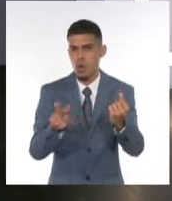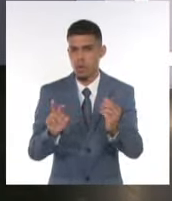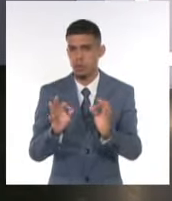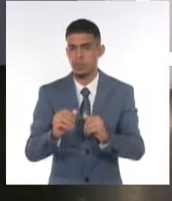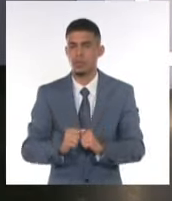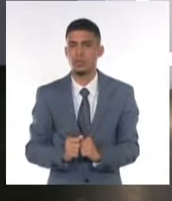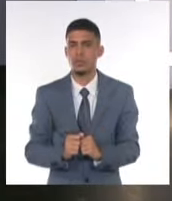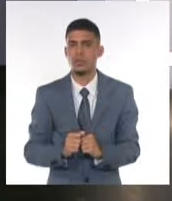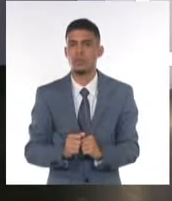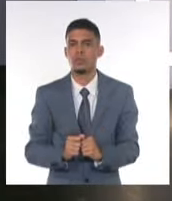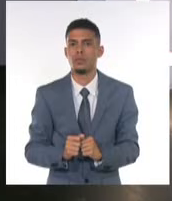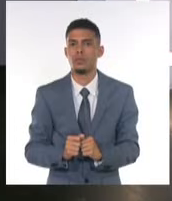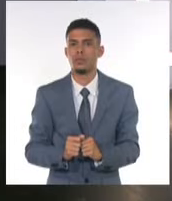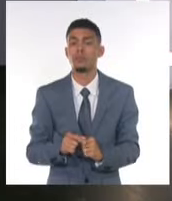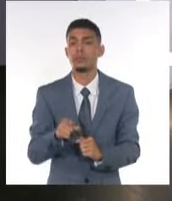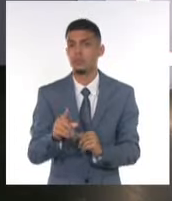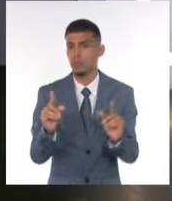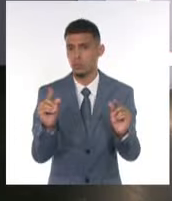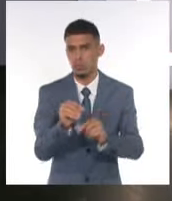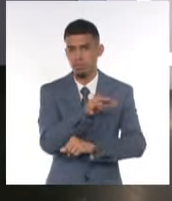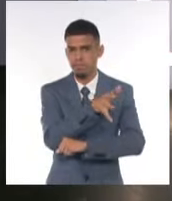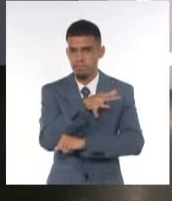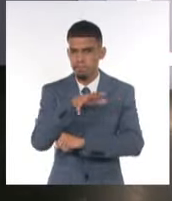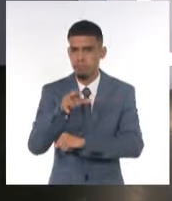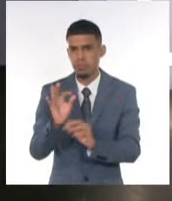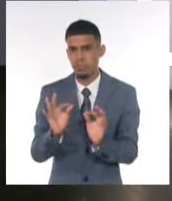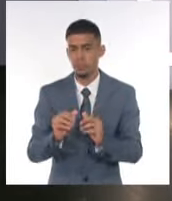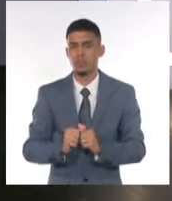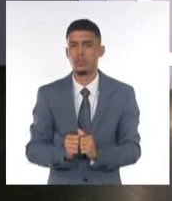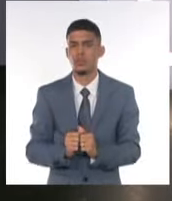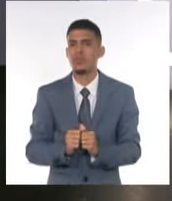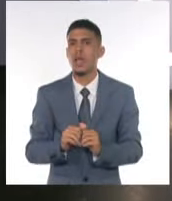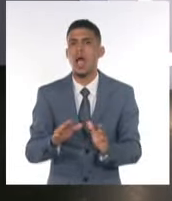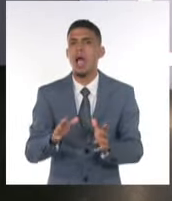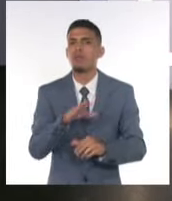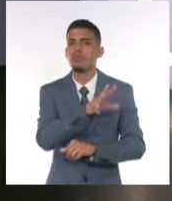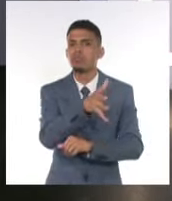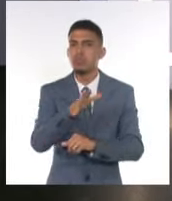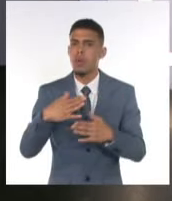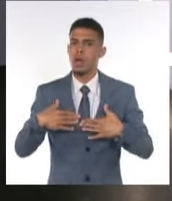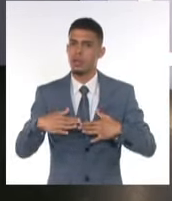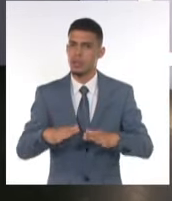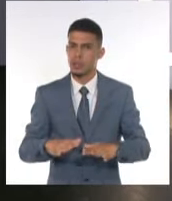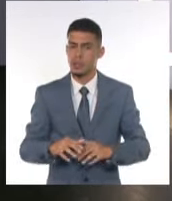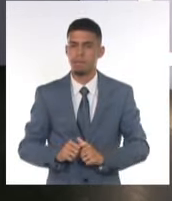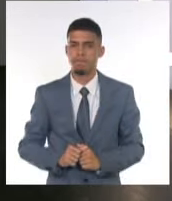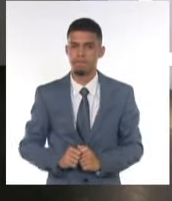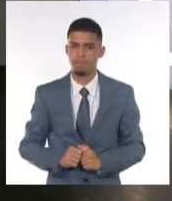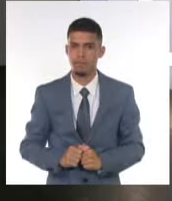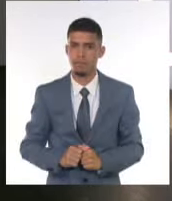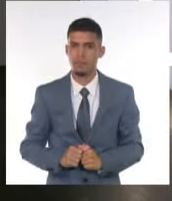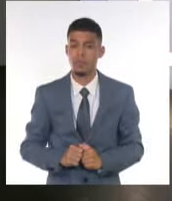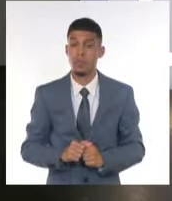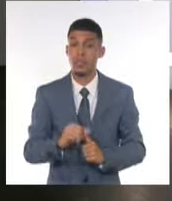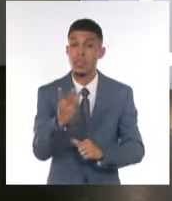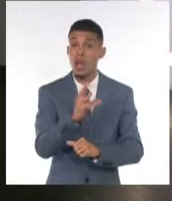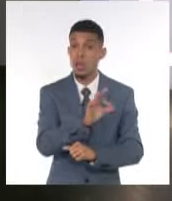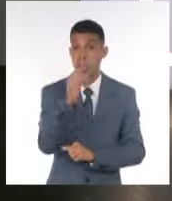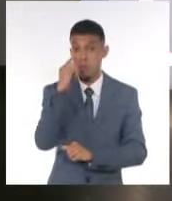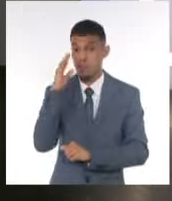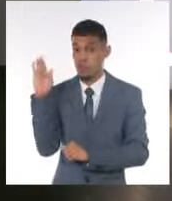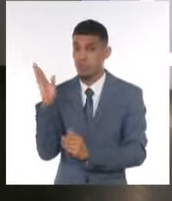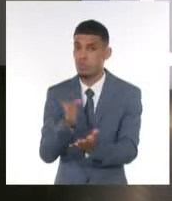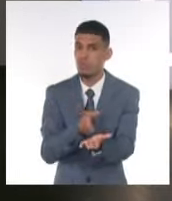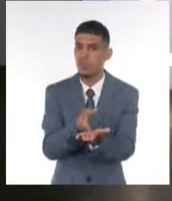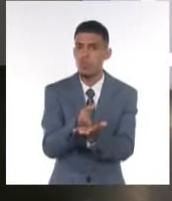como desde Cabo Cruz hasta Punta de Maicí y mar tranquila en el resto de la costa sur. Para los próximos tres días se mantienen